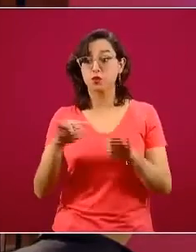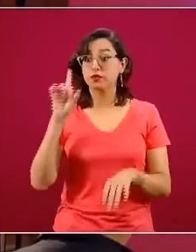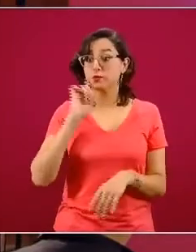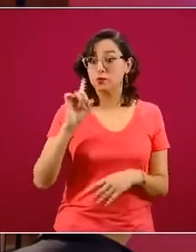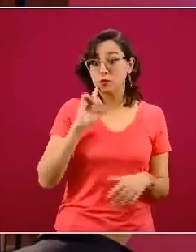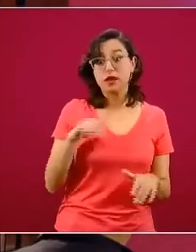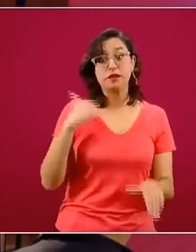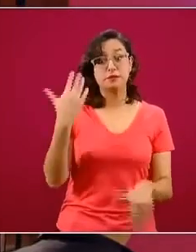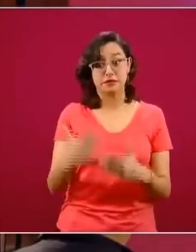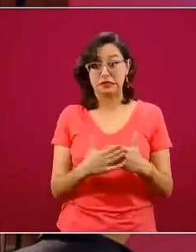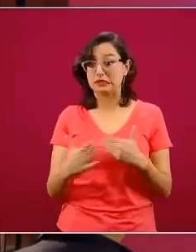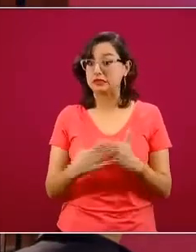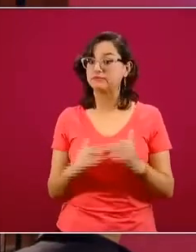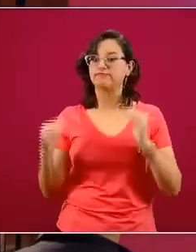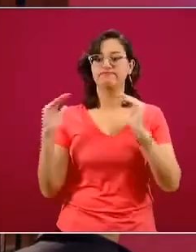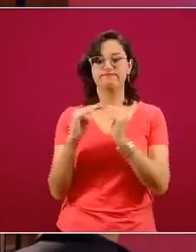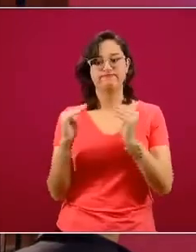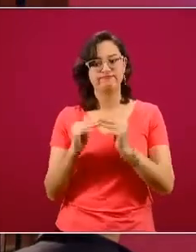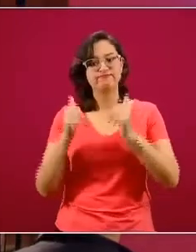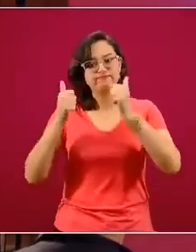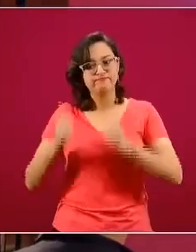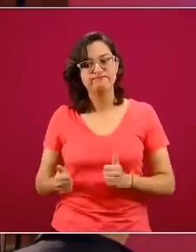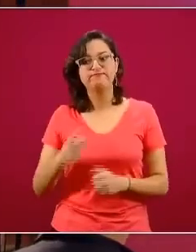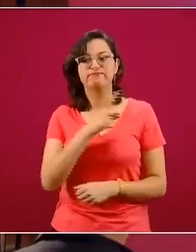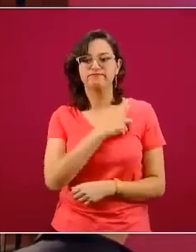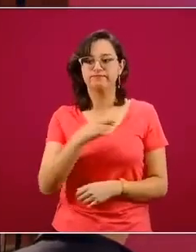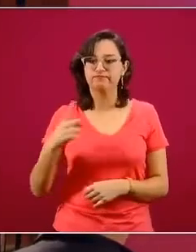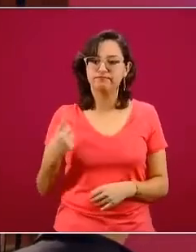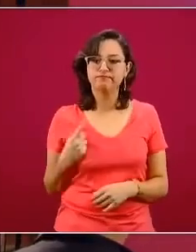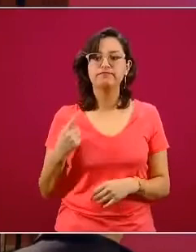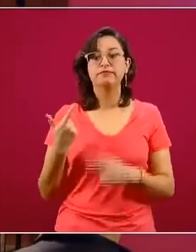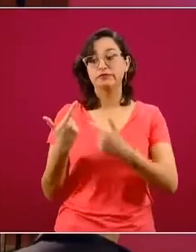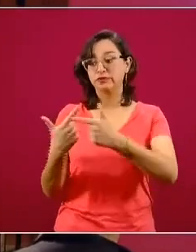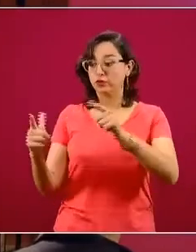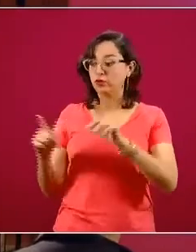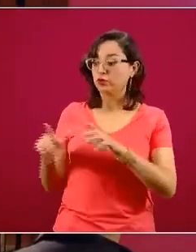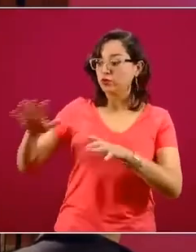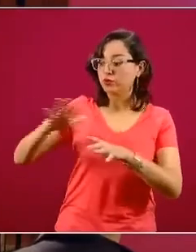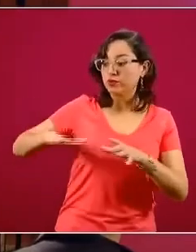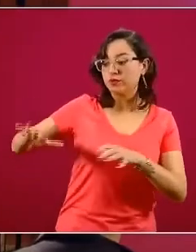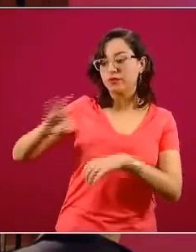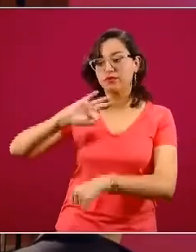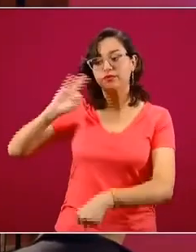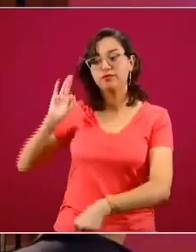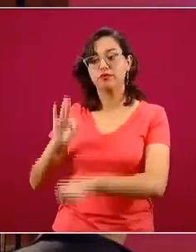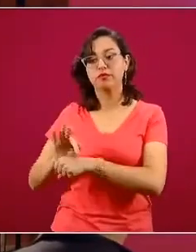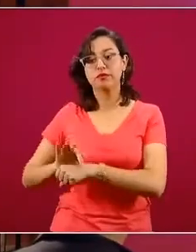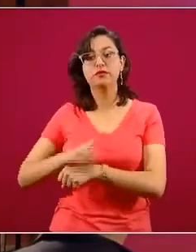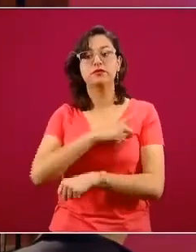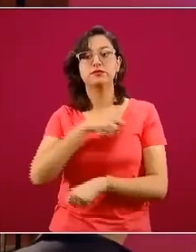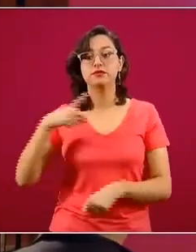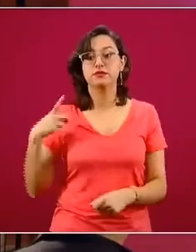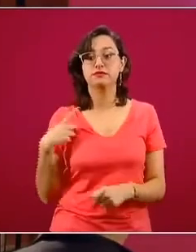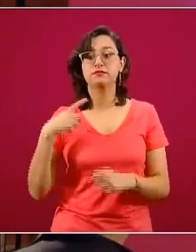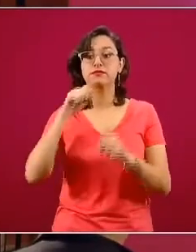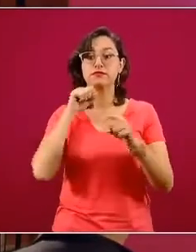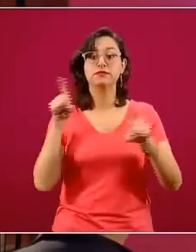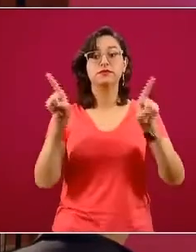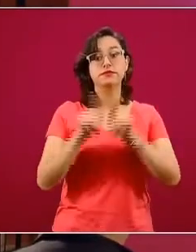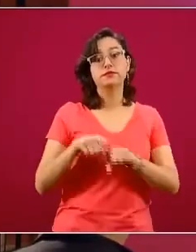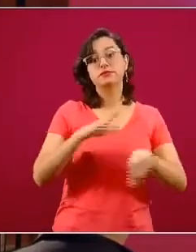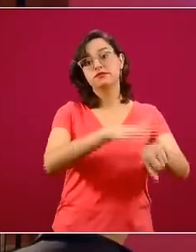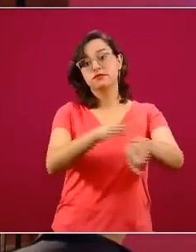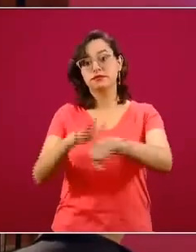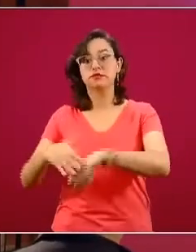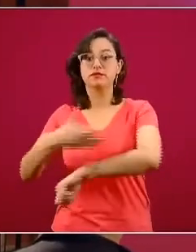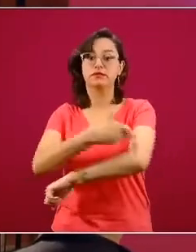embarazadas, por favor, hay que quedarnos en casa. Este es el grupo poblacional que más debemos de proteger y un llamado especial a las familias,